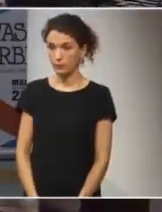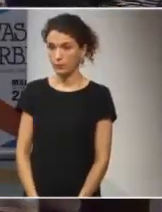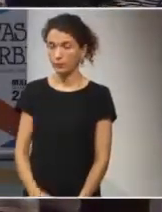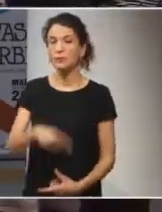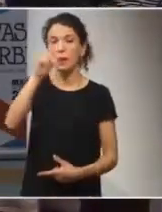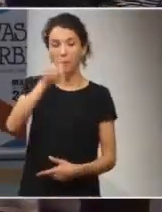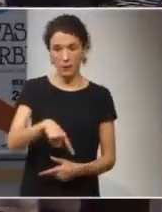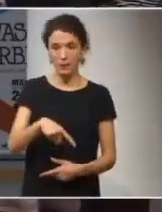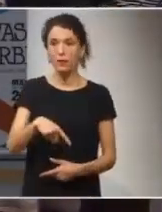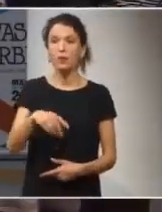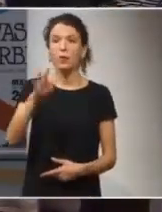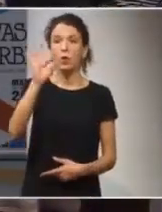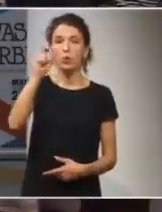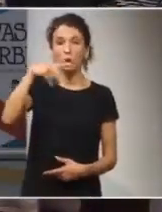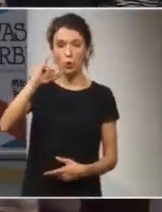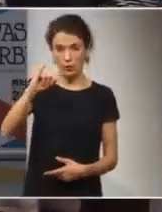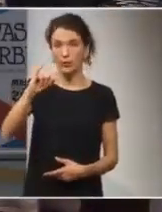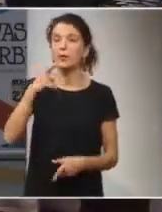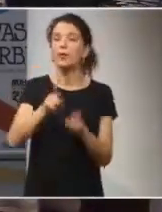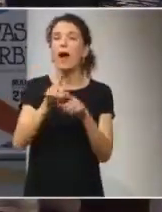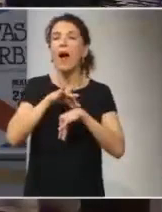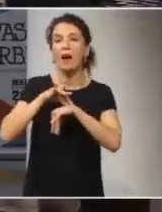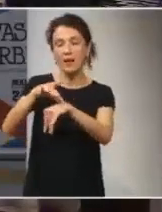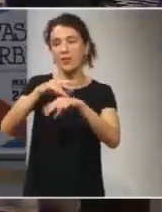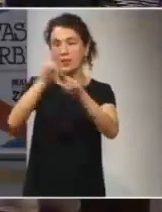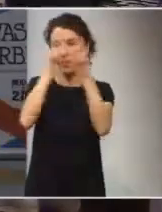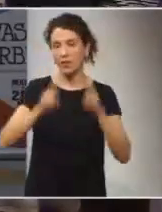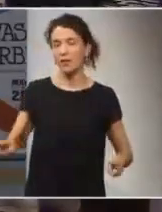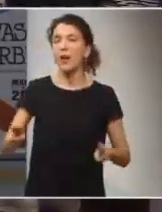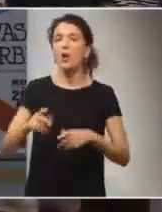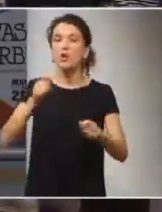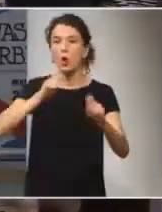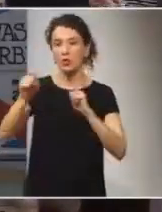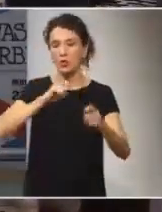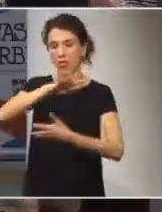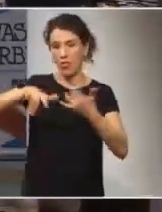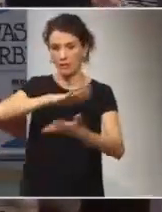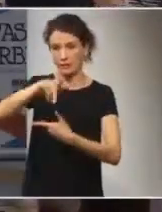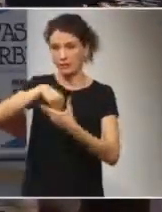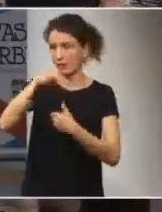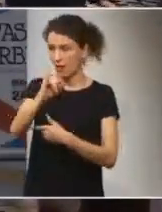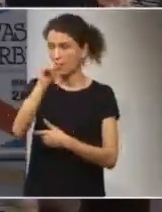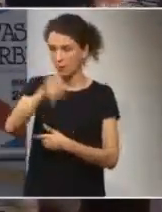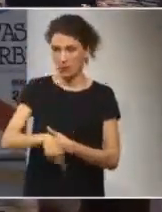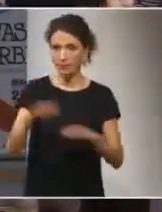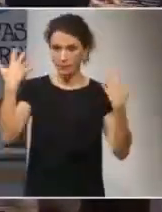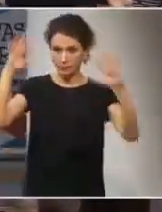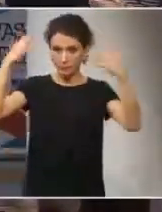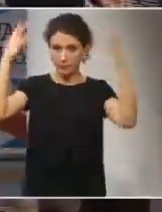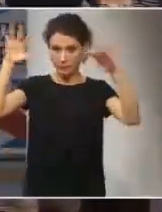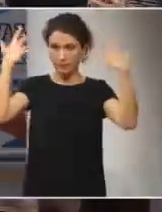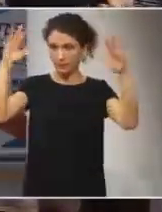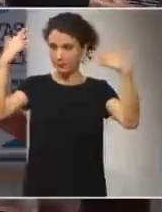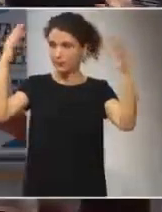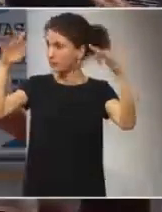Y también a Tony Robinson, de la Agencia Internacional de Noticias Presenza, que va a ser el moderador. Y también a Tony Robinson,